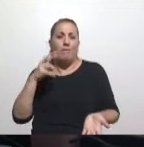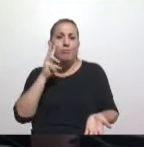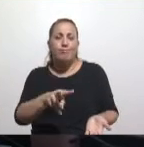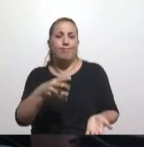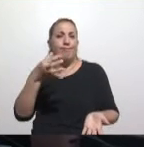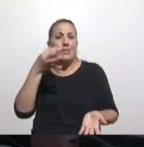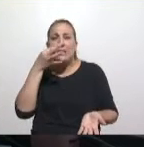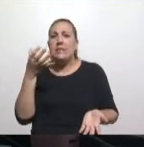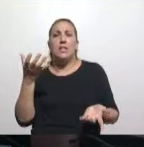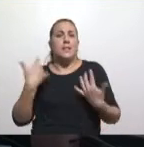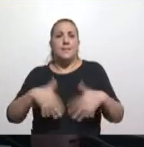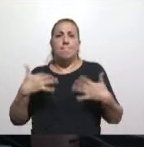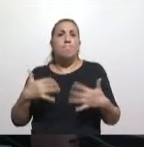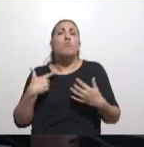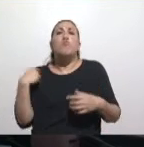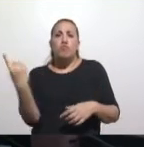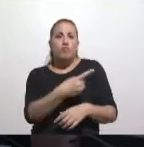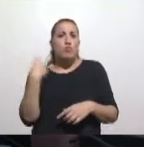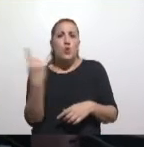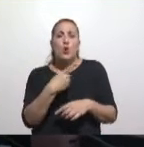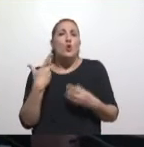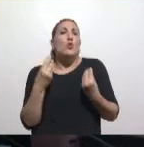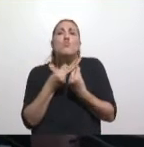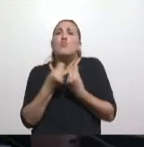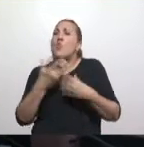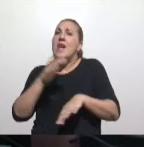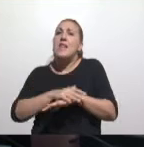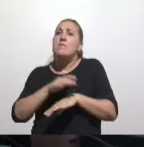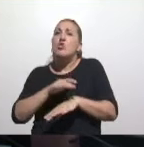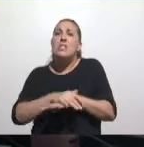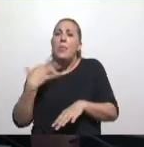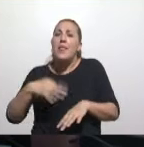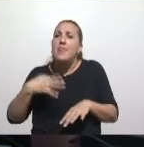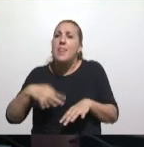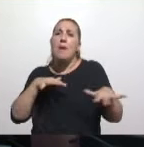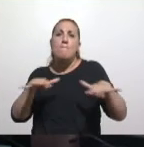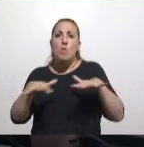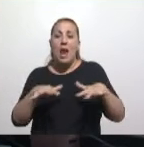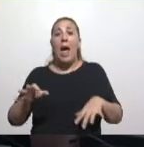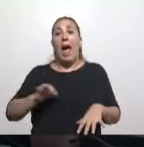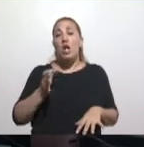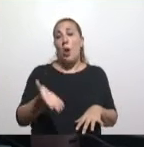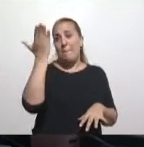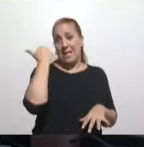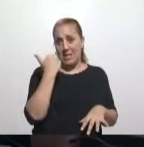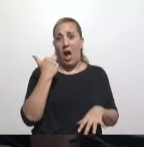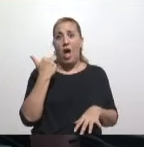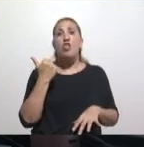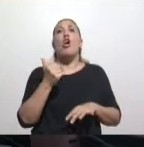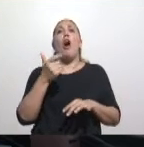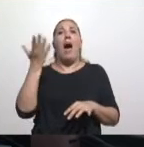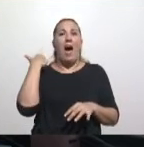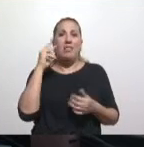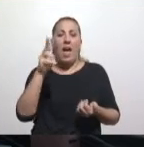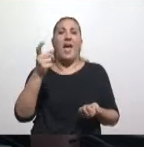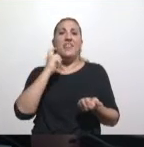y tenemos enorme responsabilidad sobre ello, de actuar. El año pasado lo vimos en Entre Ríos,